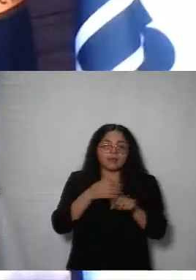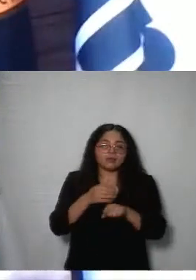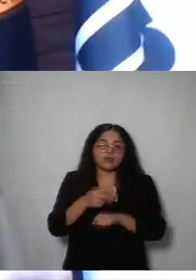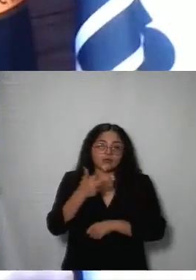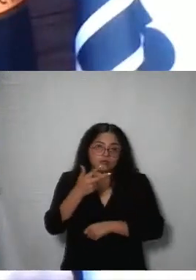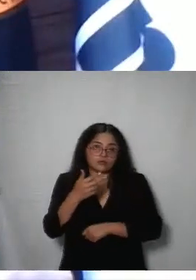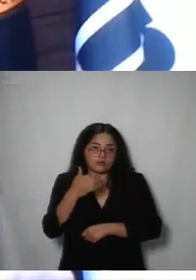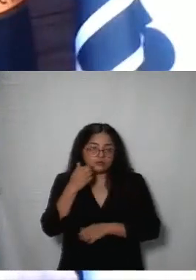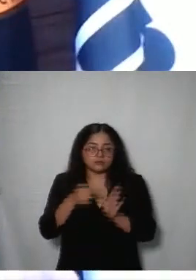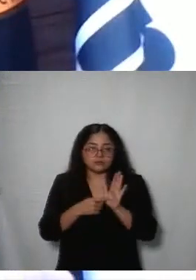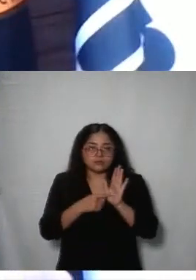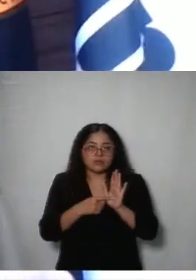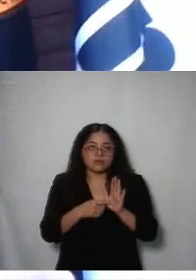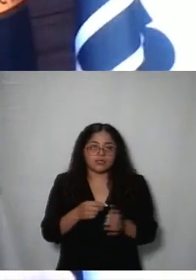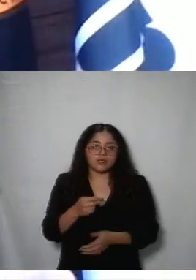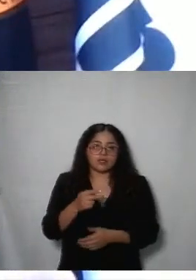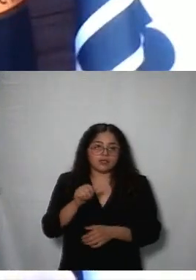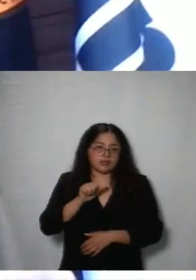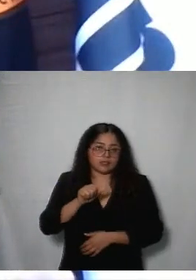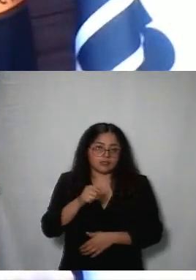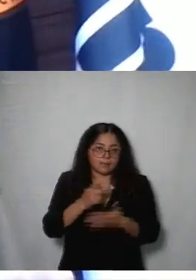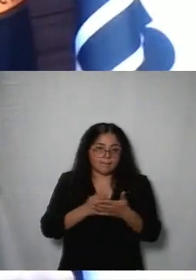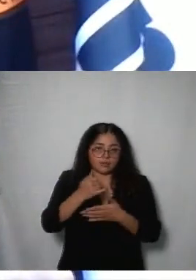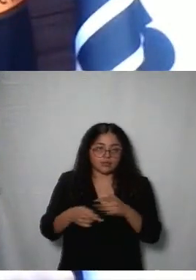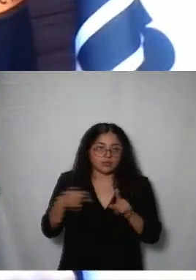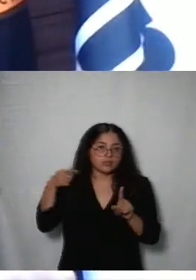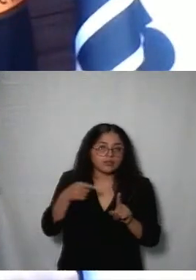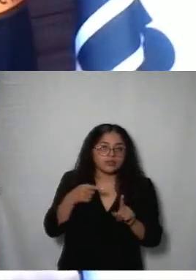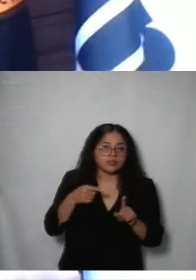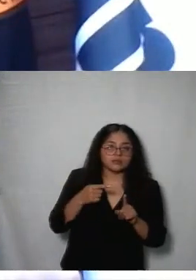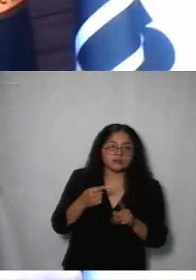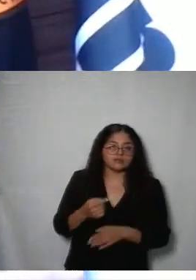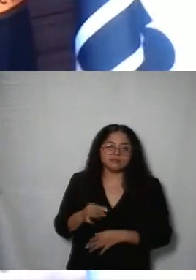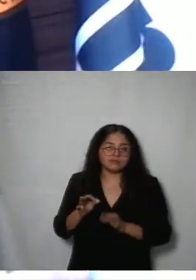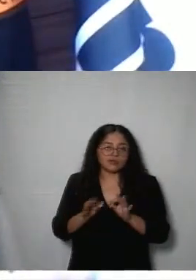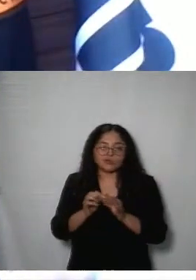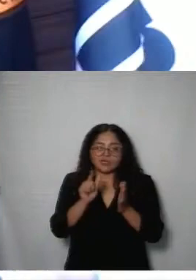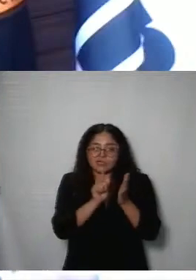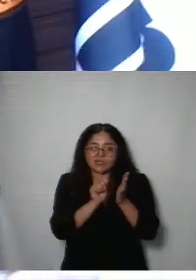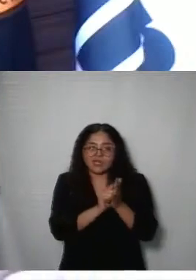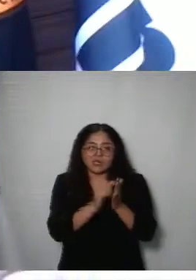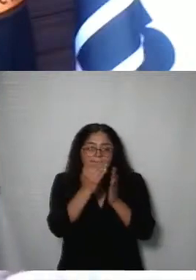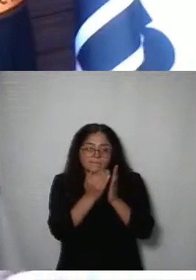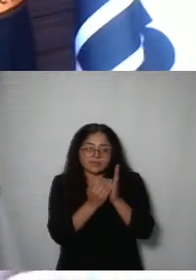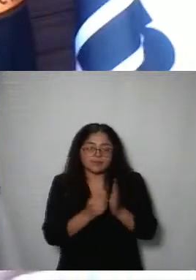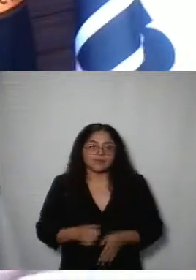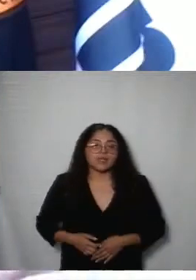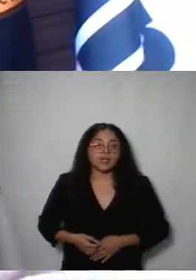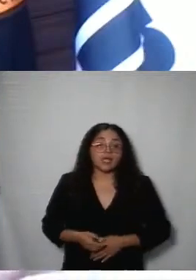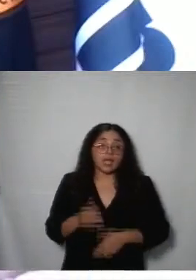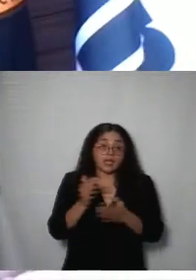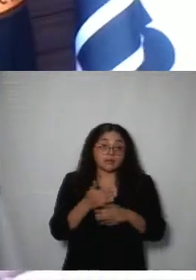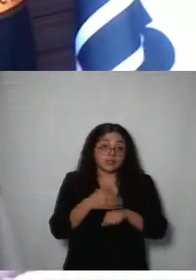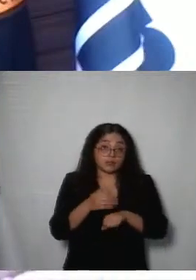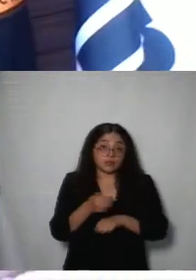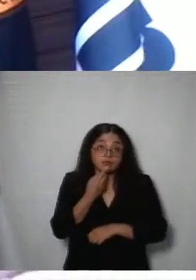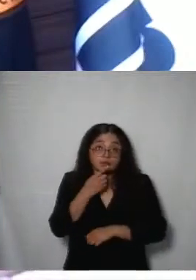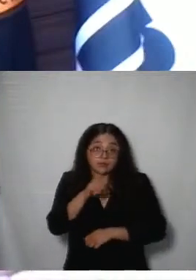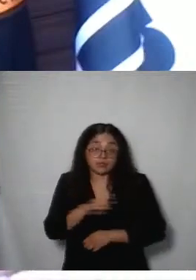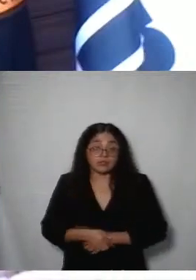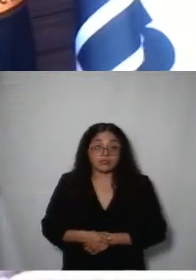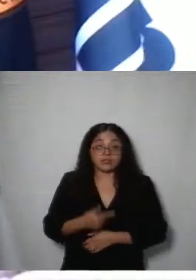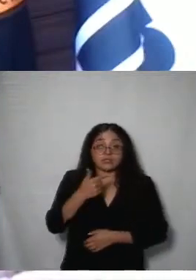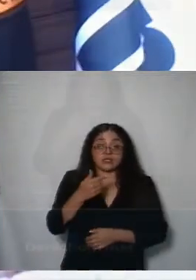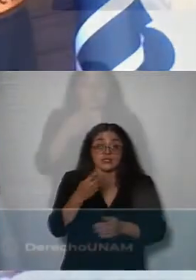sesión se ponen a su consideración 16 proyectos de resolución con el sentido de infundada Son los expedientes de denuncias 7